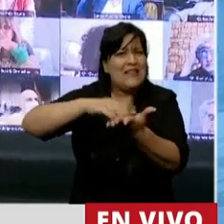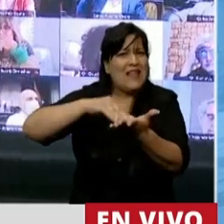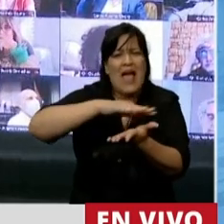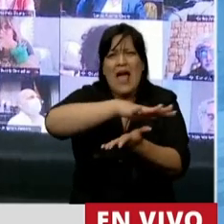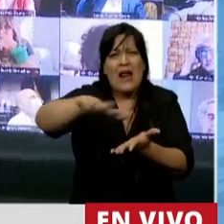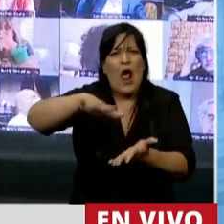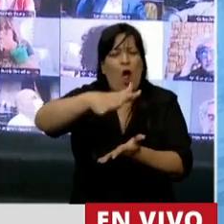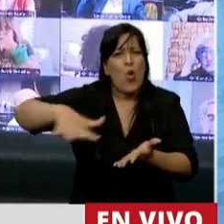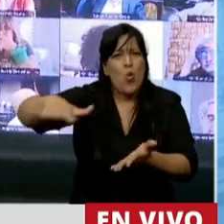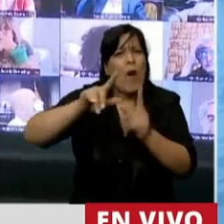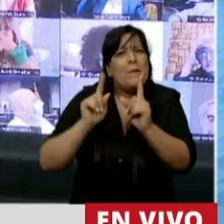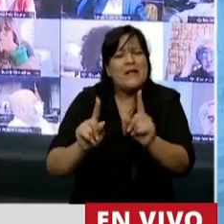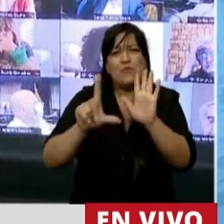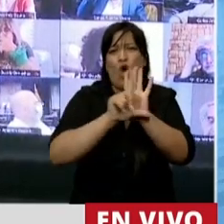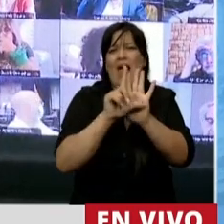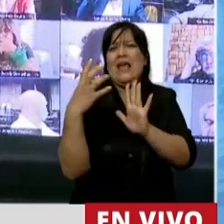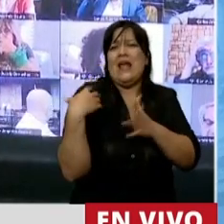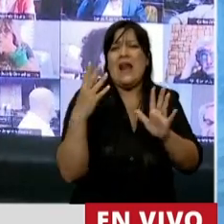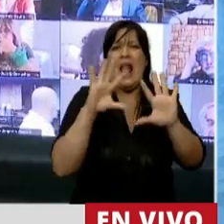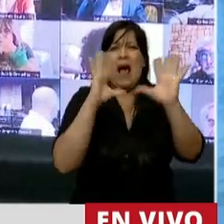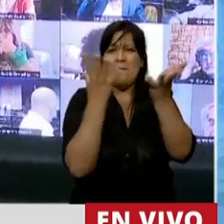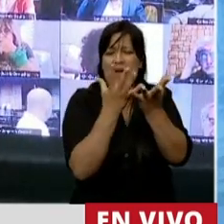los criterios que prevé la Ley General de Ambiente.